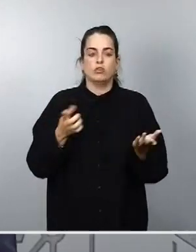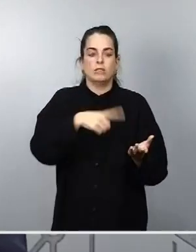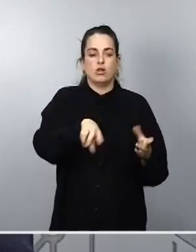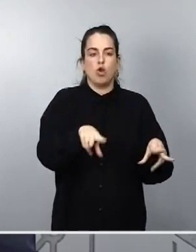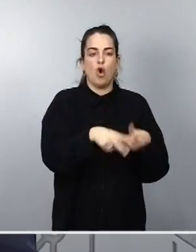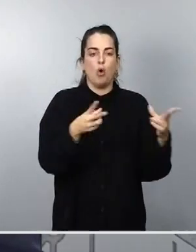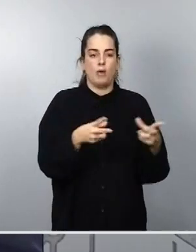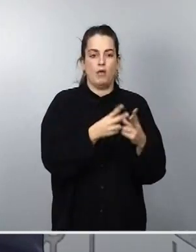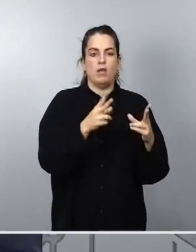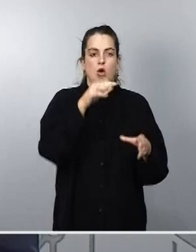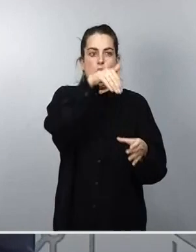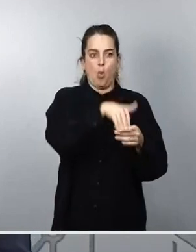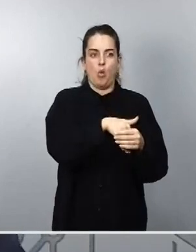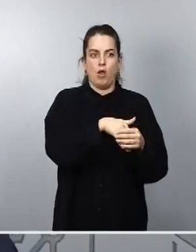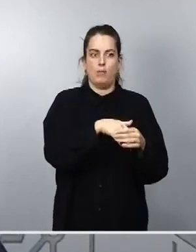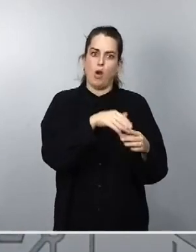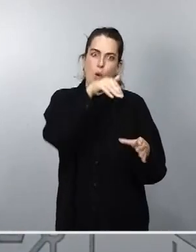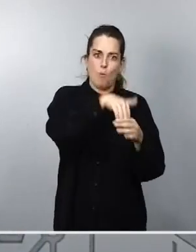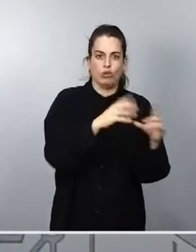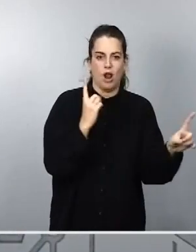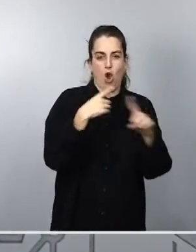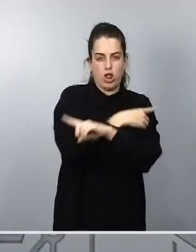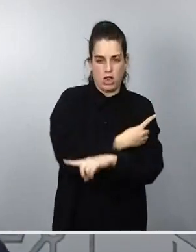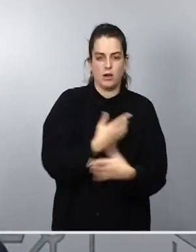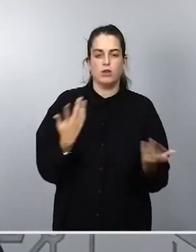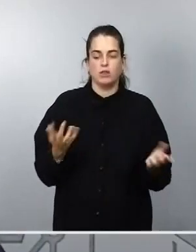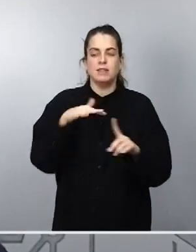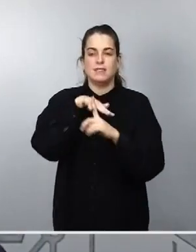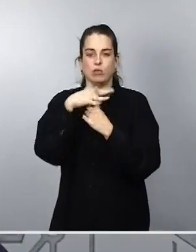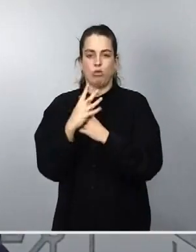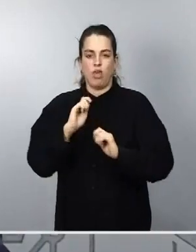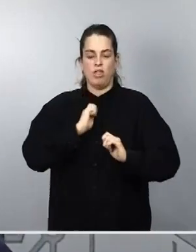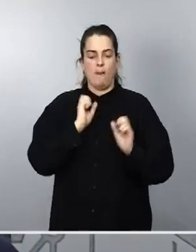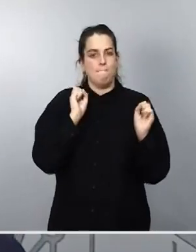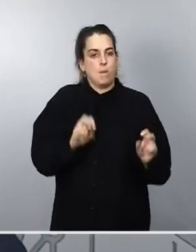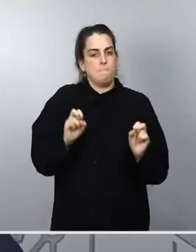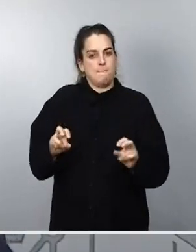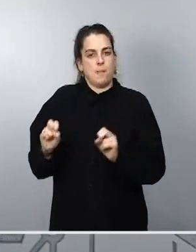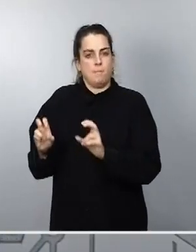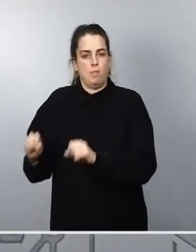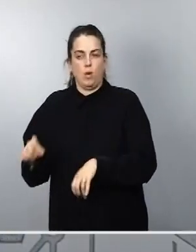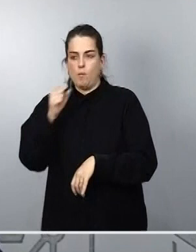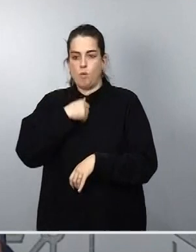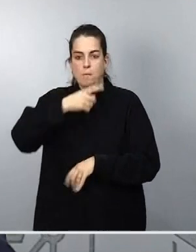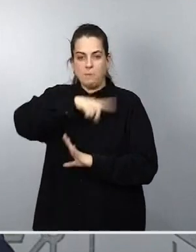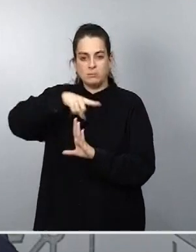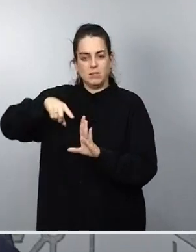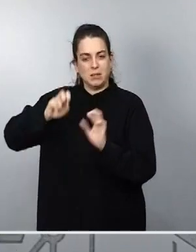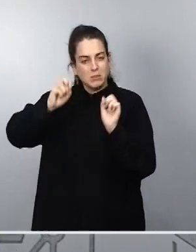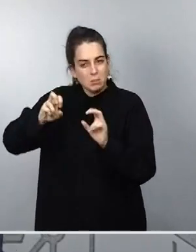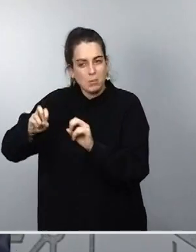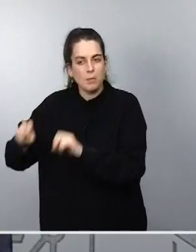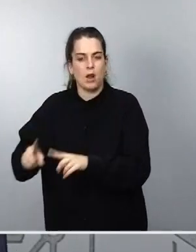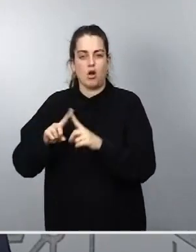Ello ha dado lugar a una situación que se ha ido agravando a lo largo de los meses, a lo largo de los años,